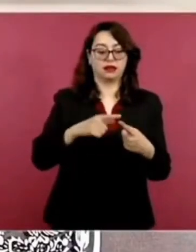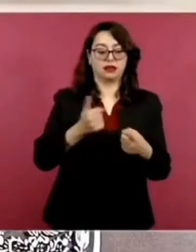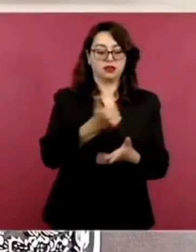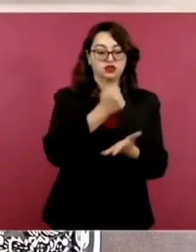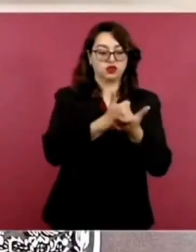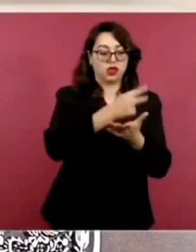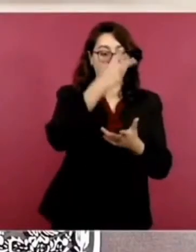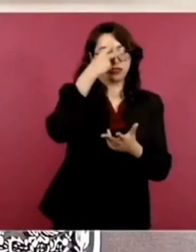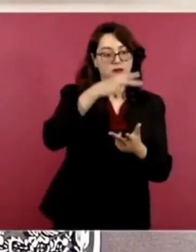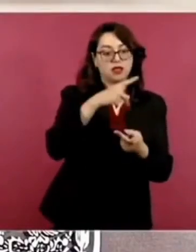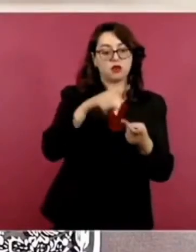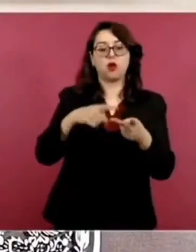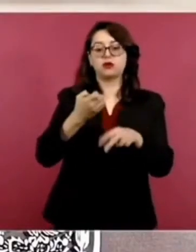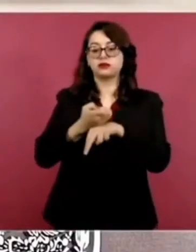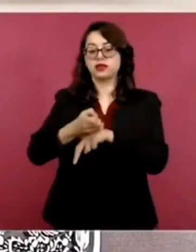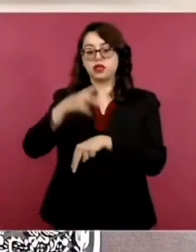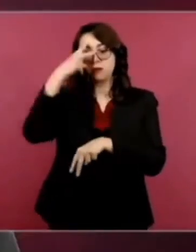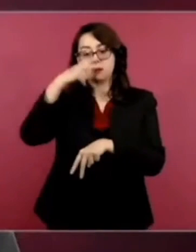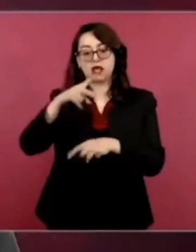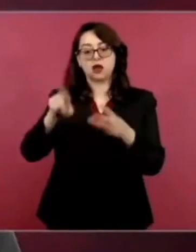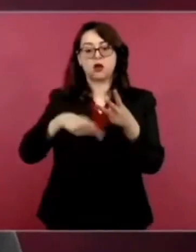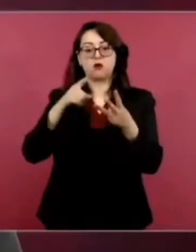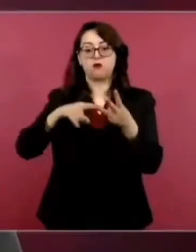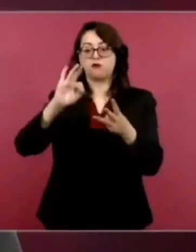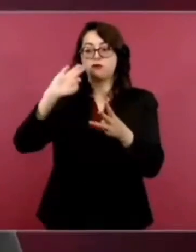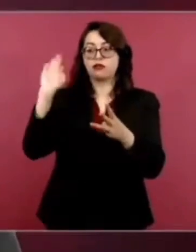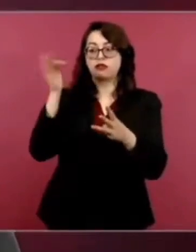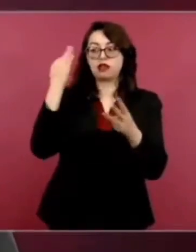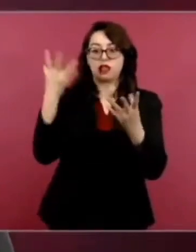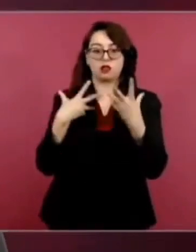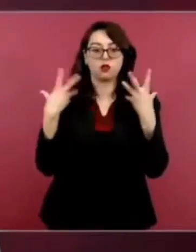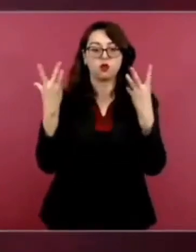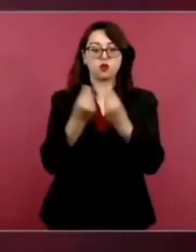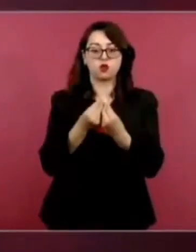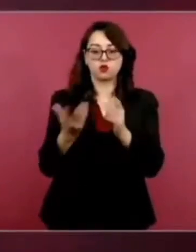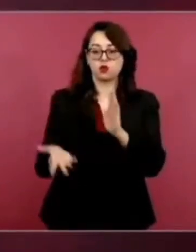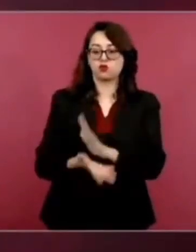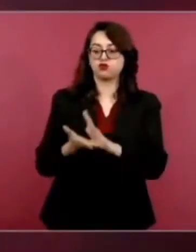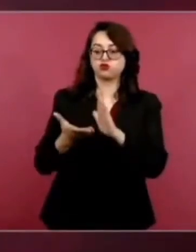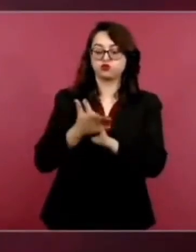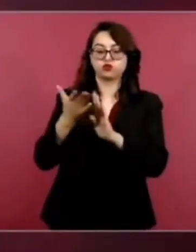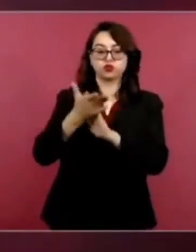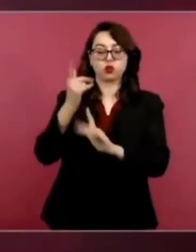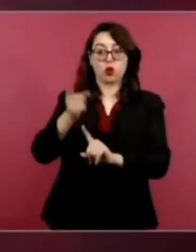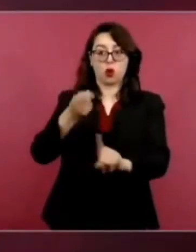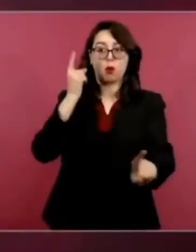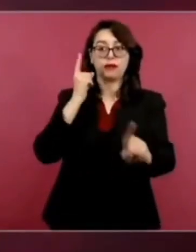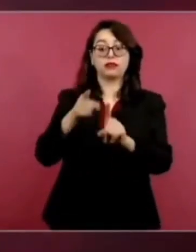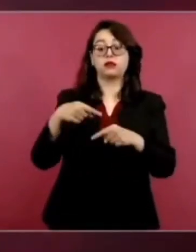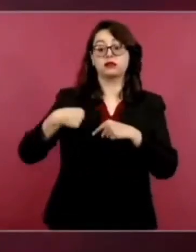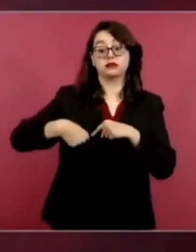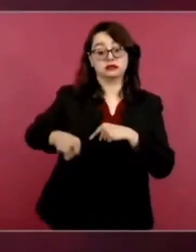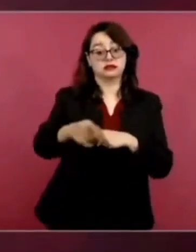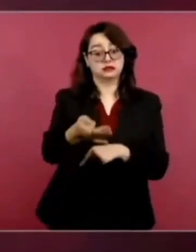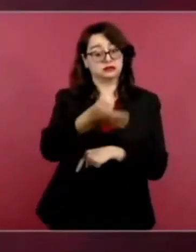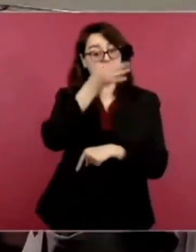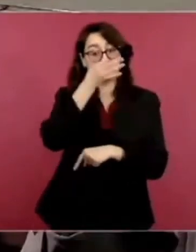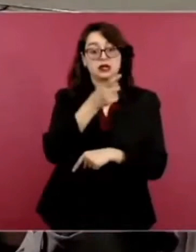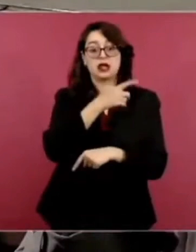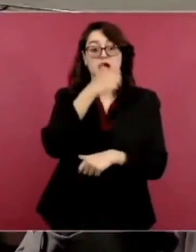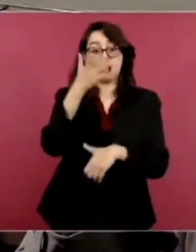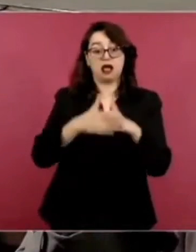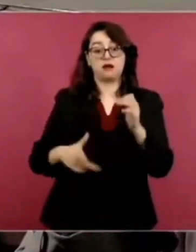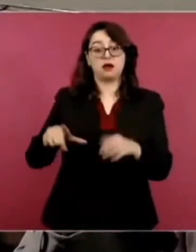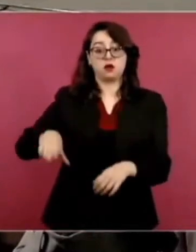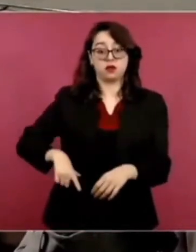del gobierno federal. El objetivo es que no queden obras inconclusas y por eso se está trabajando